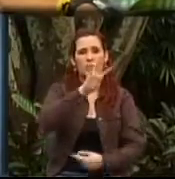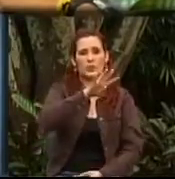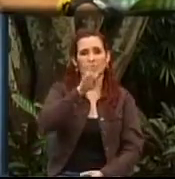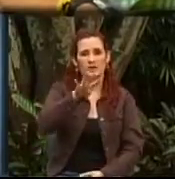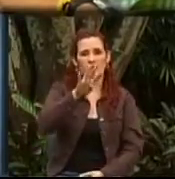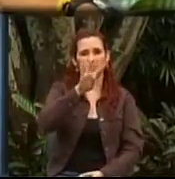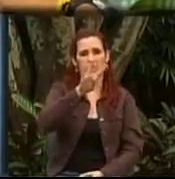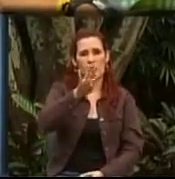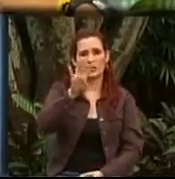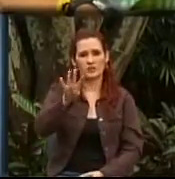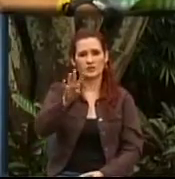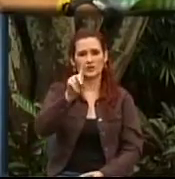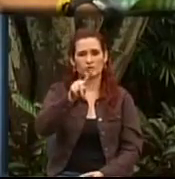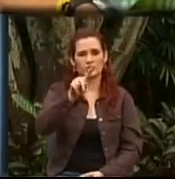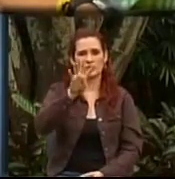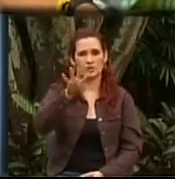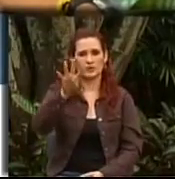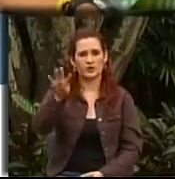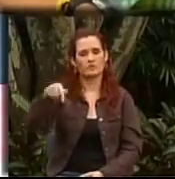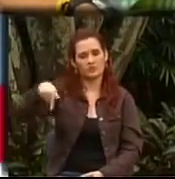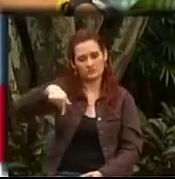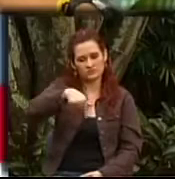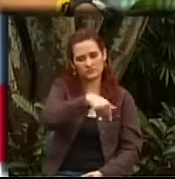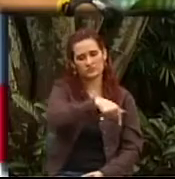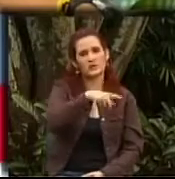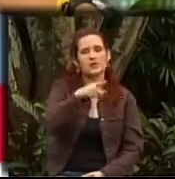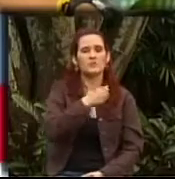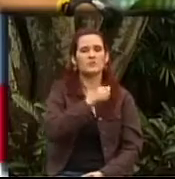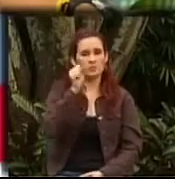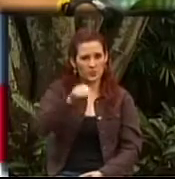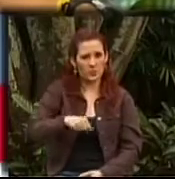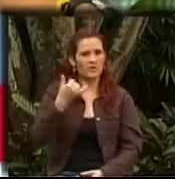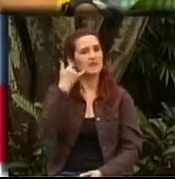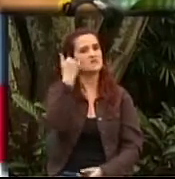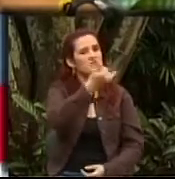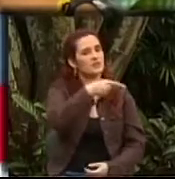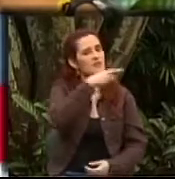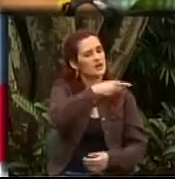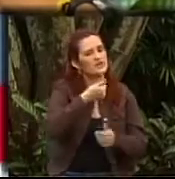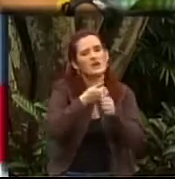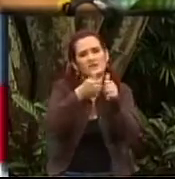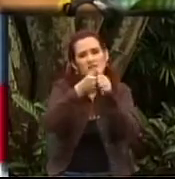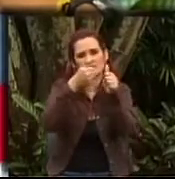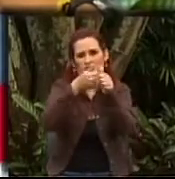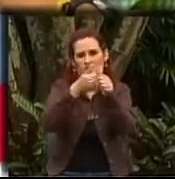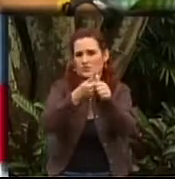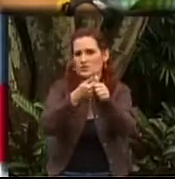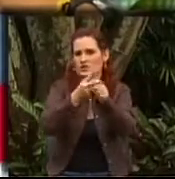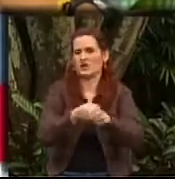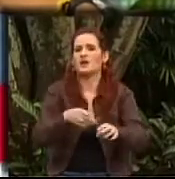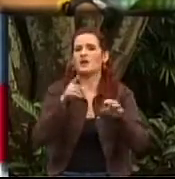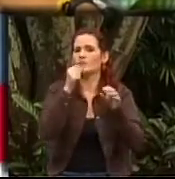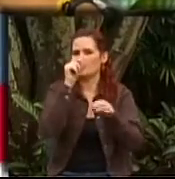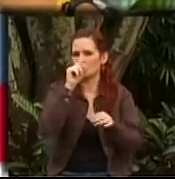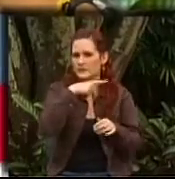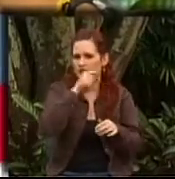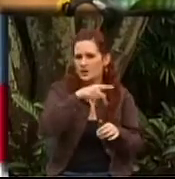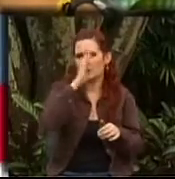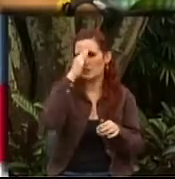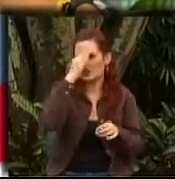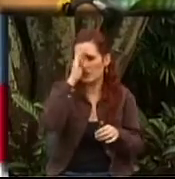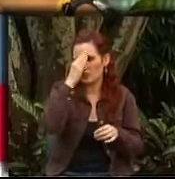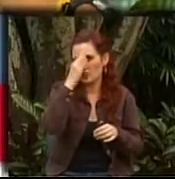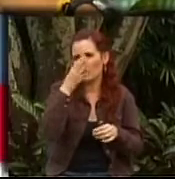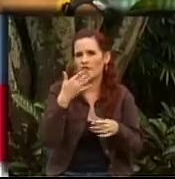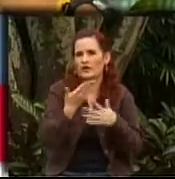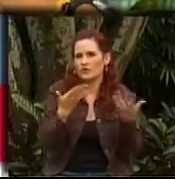444-144 aparece en pantalla, que los comuniquen con la unidad de discapacidad y allá todas estas preguntas con las que ustedes se están quedando